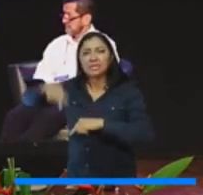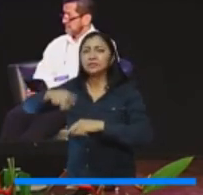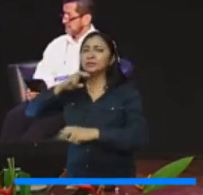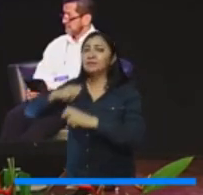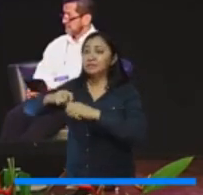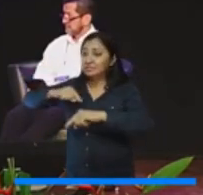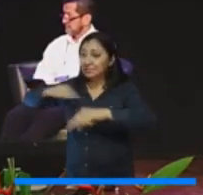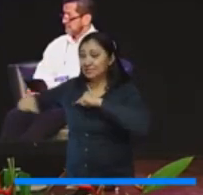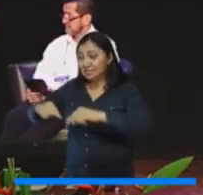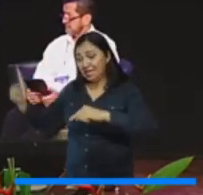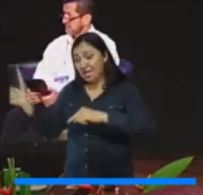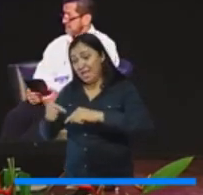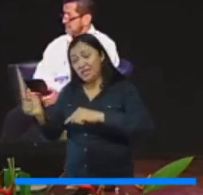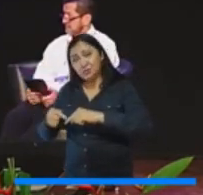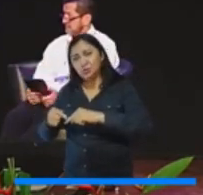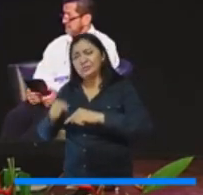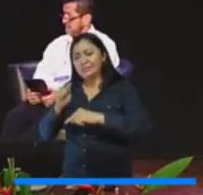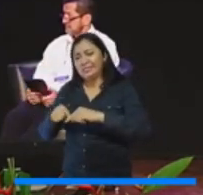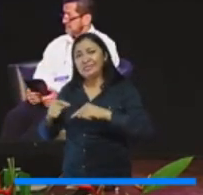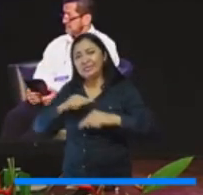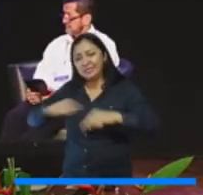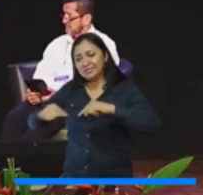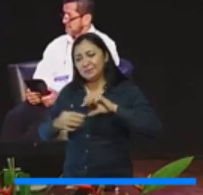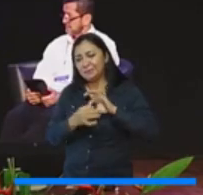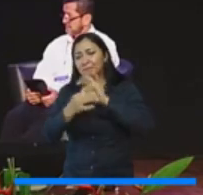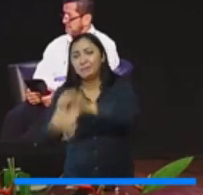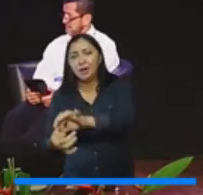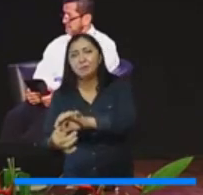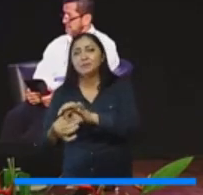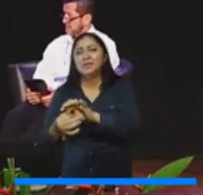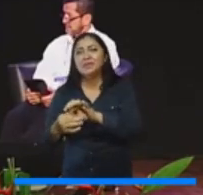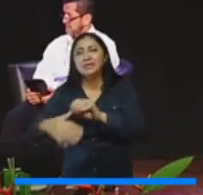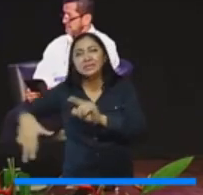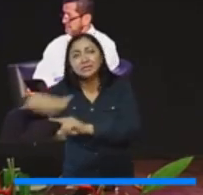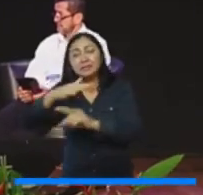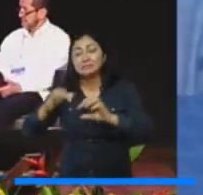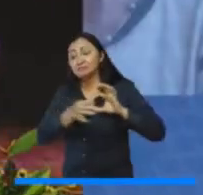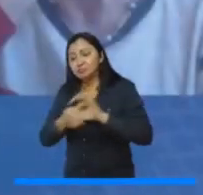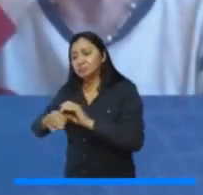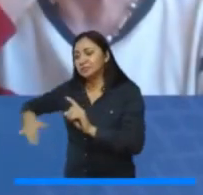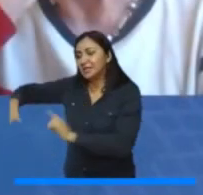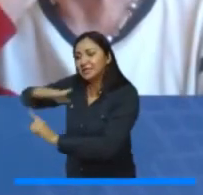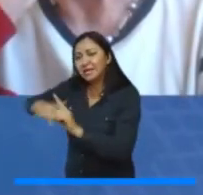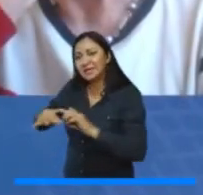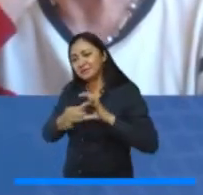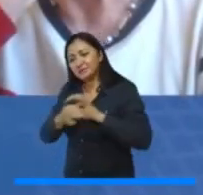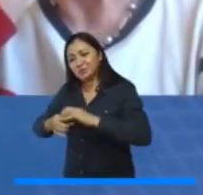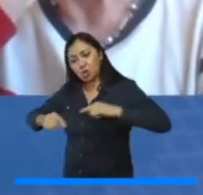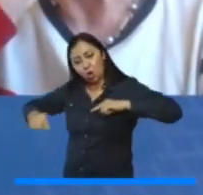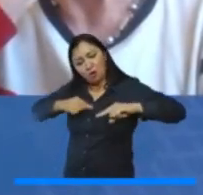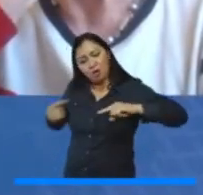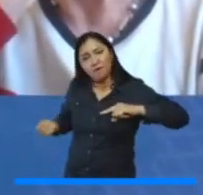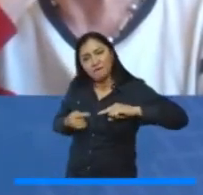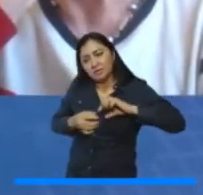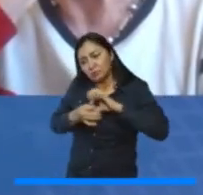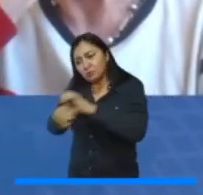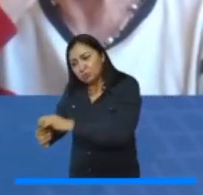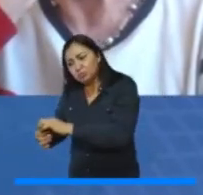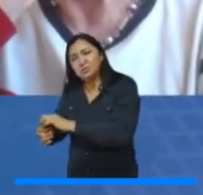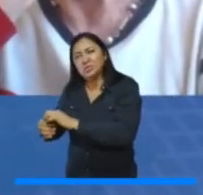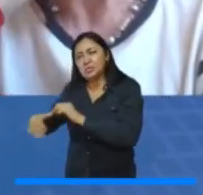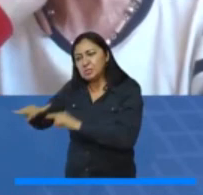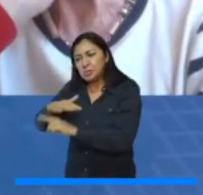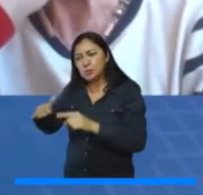realmente a las particularidades y a las realidades que poseen las instituciones, pero también cómo, desde el liderazgo,